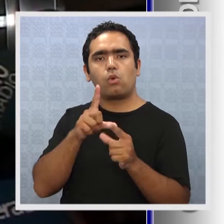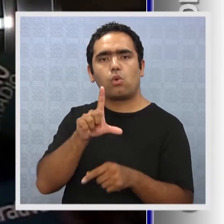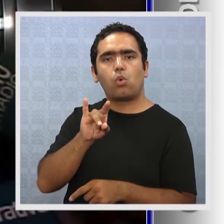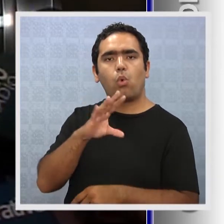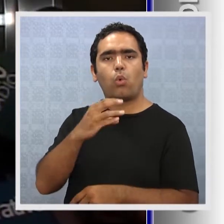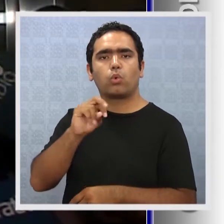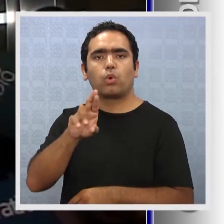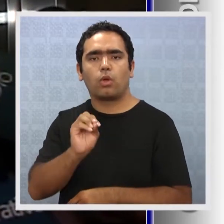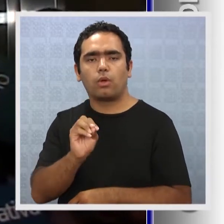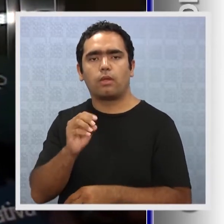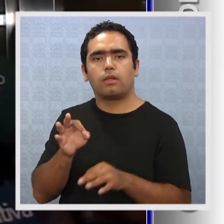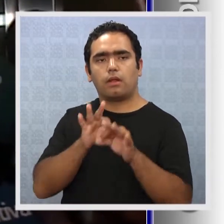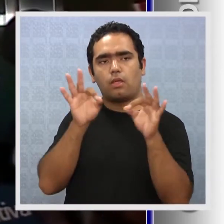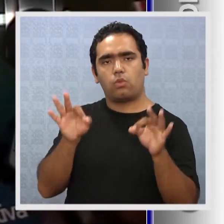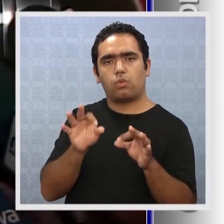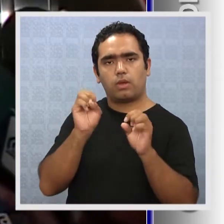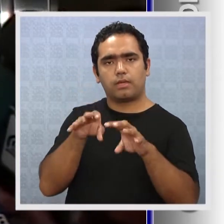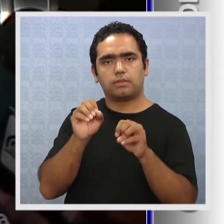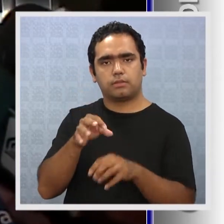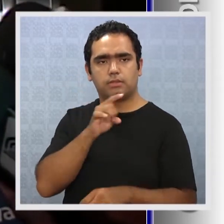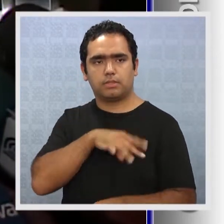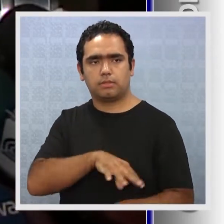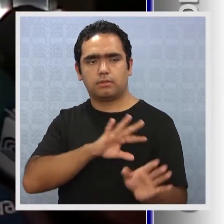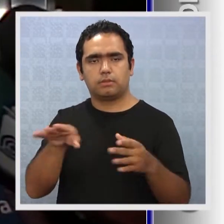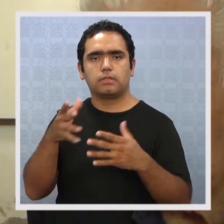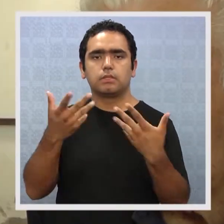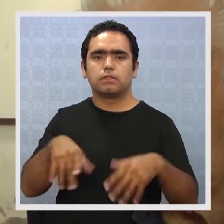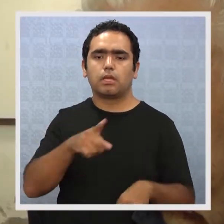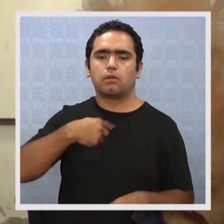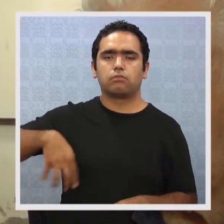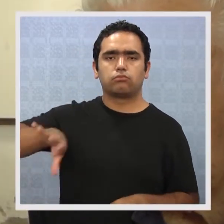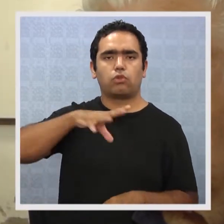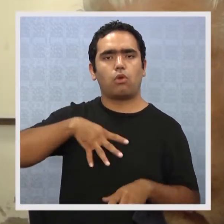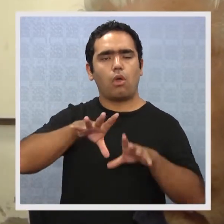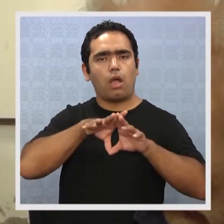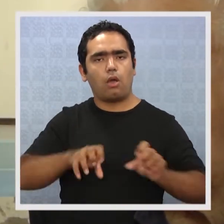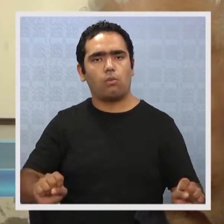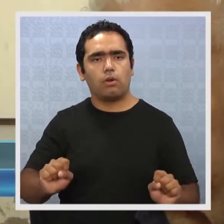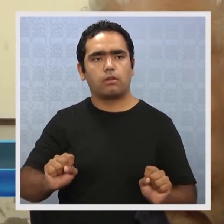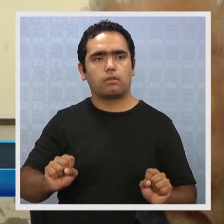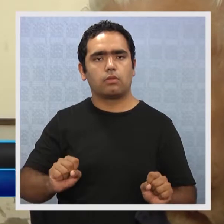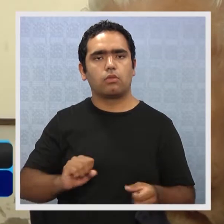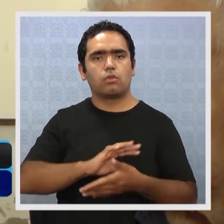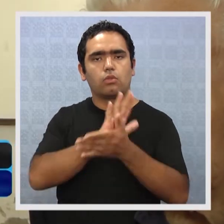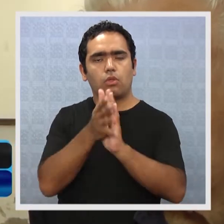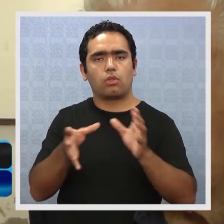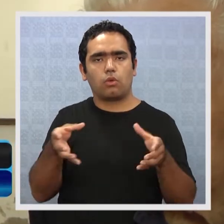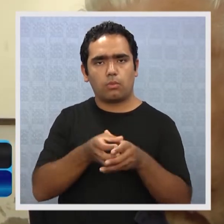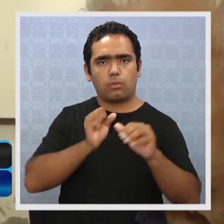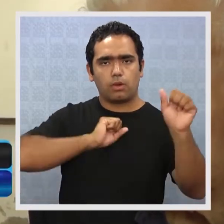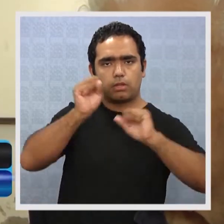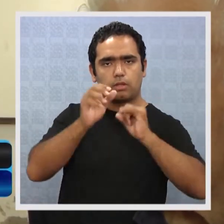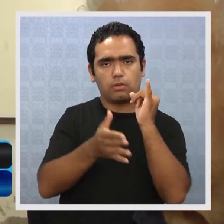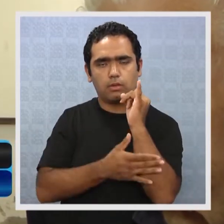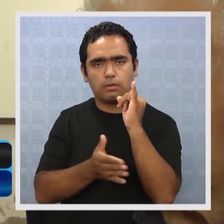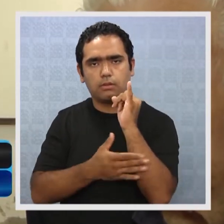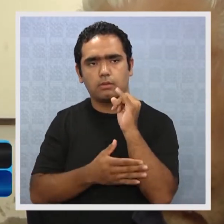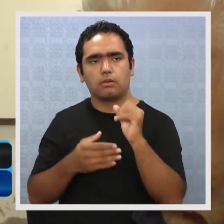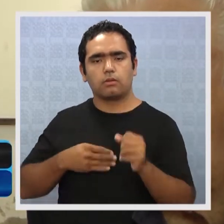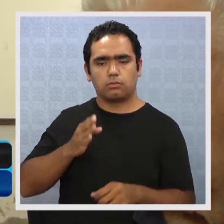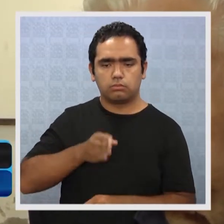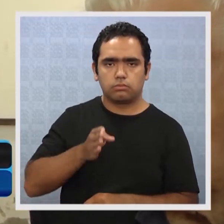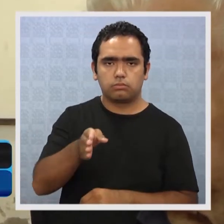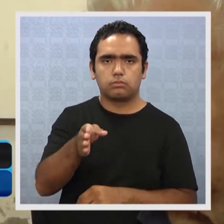chilena. Hemos hecho un acuerdo formal, toda la oposición, para mantener y seguir